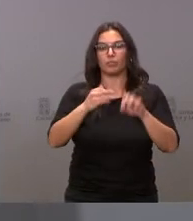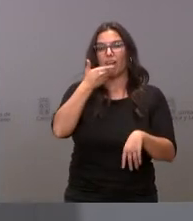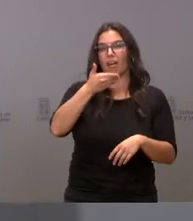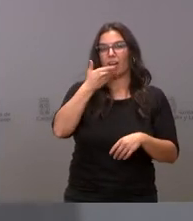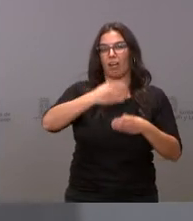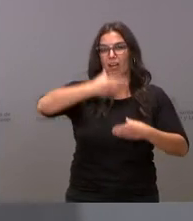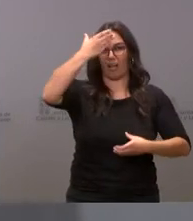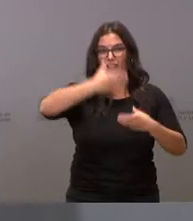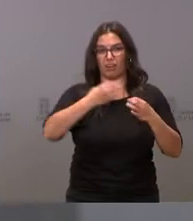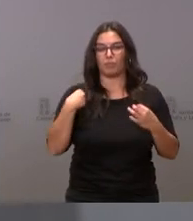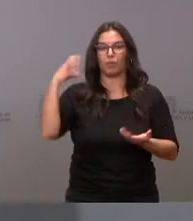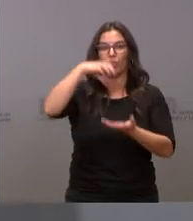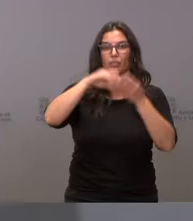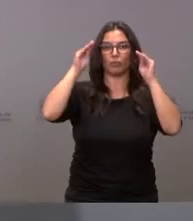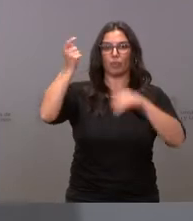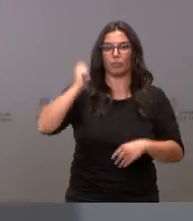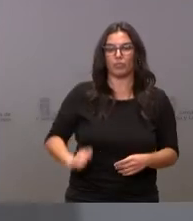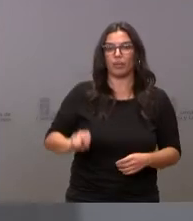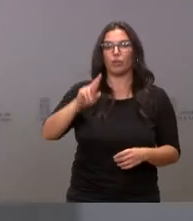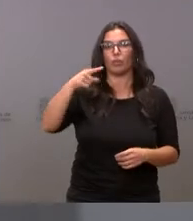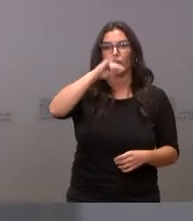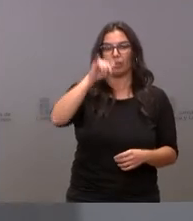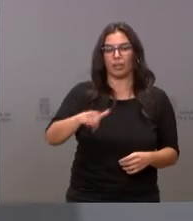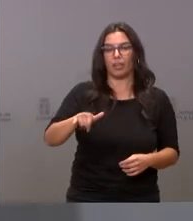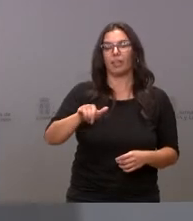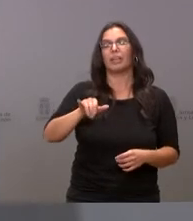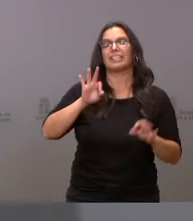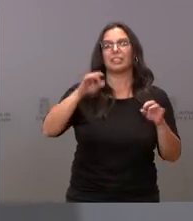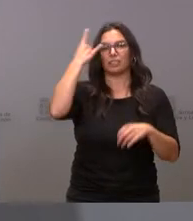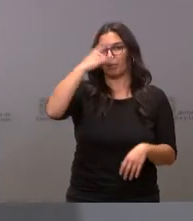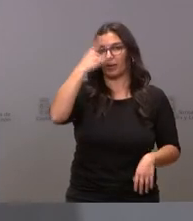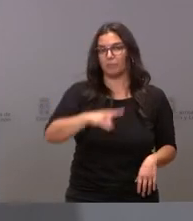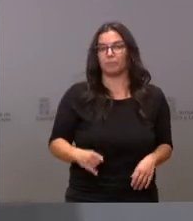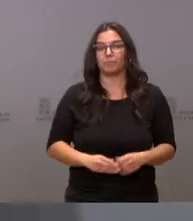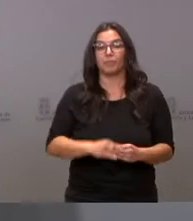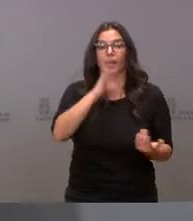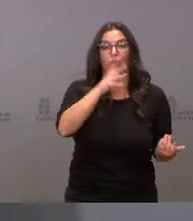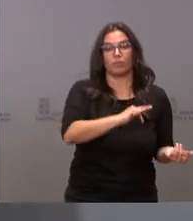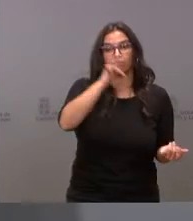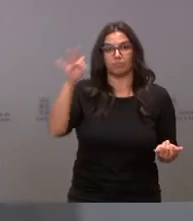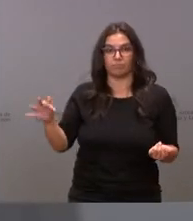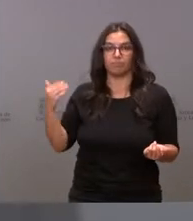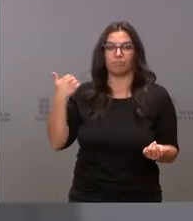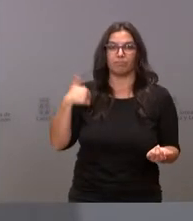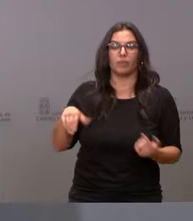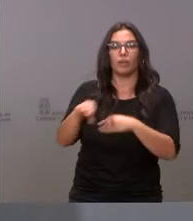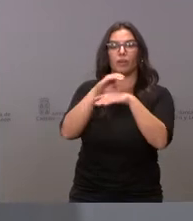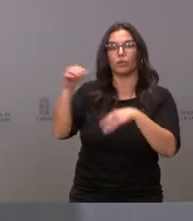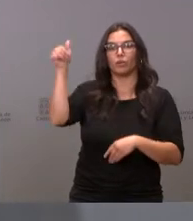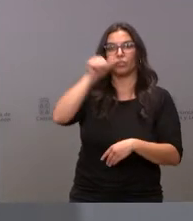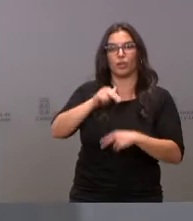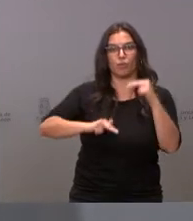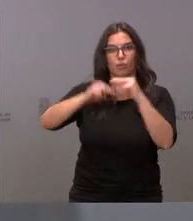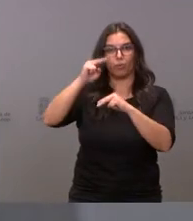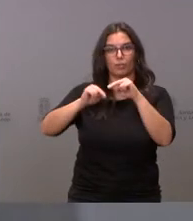del Centro de Formación Profesional Rodríguez Fábrez de Salamanca. Y a continuación, ya doy paso al consejero de